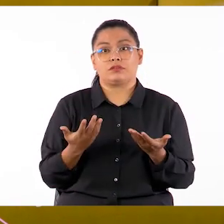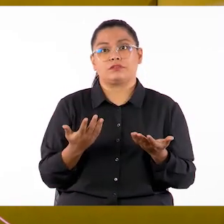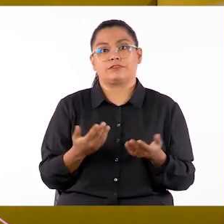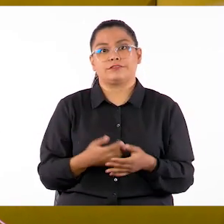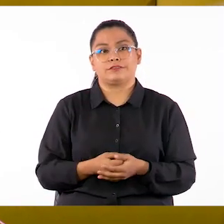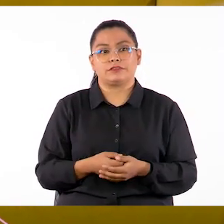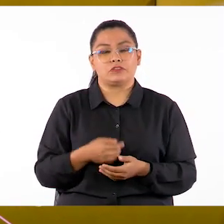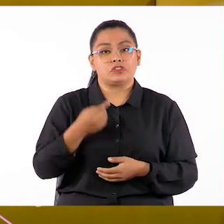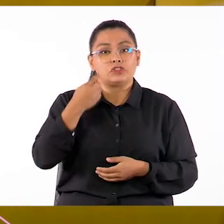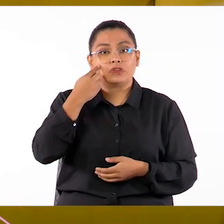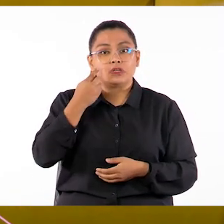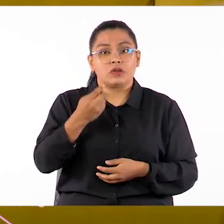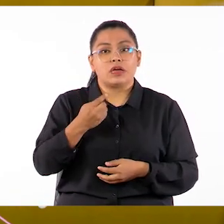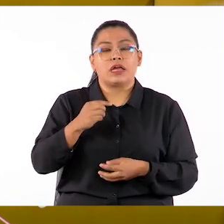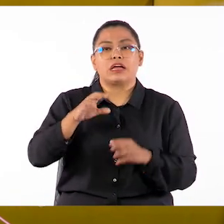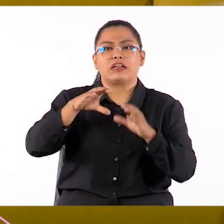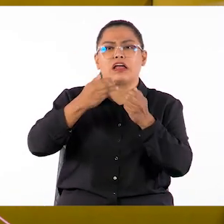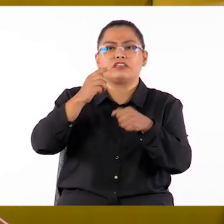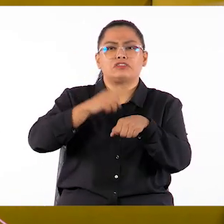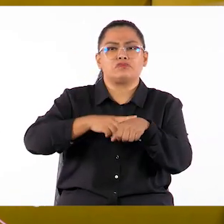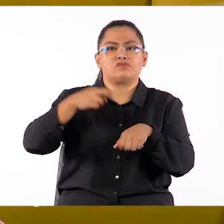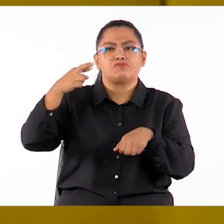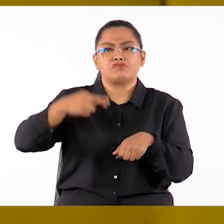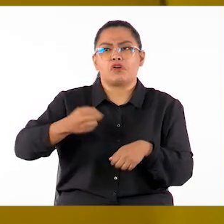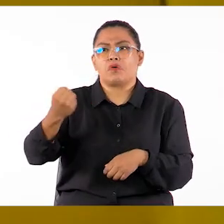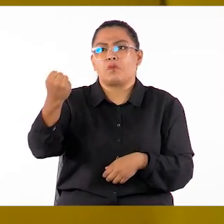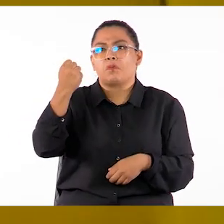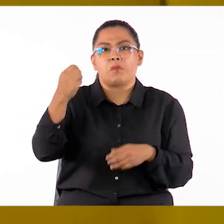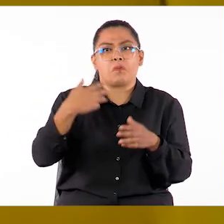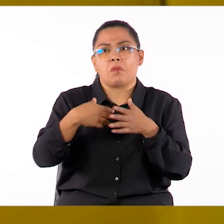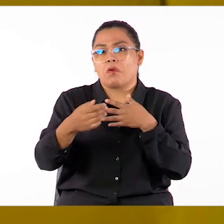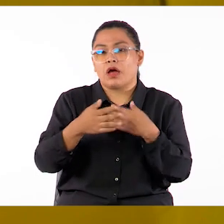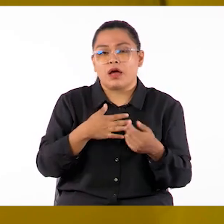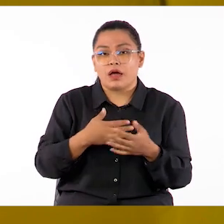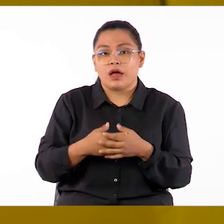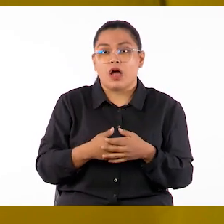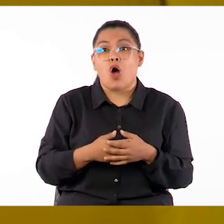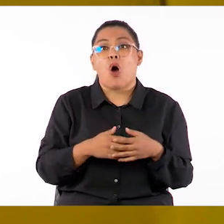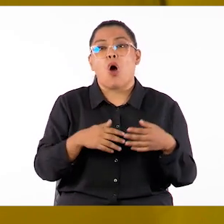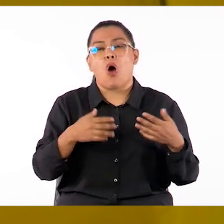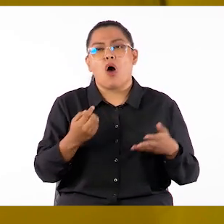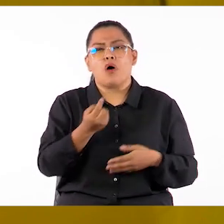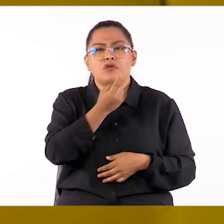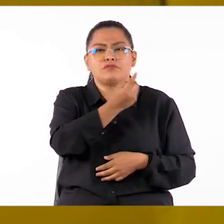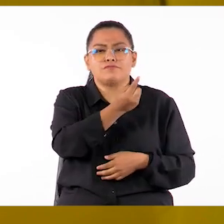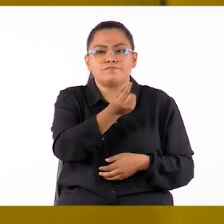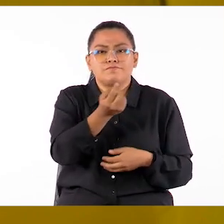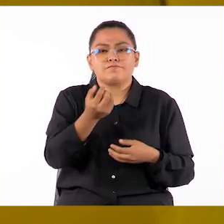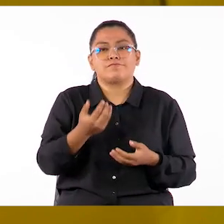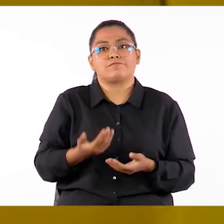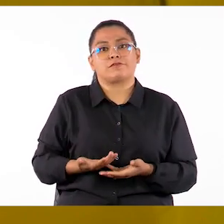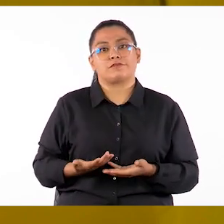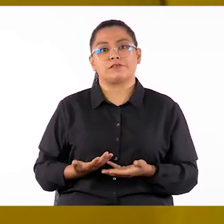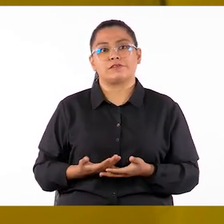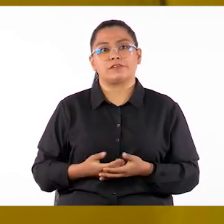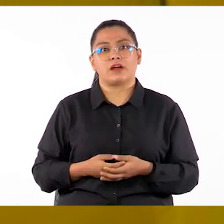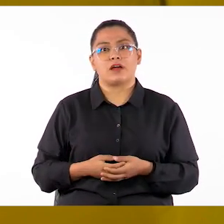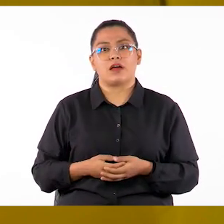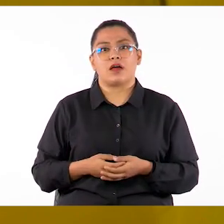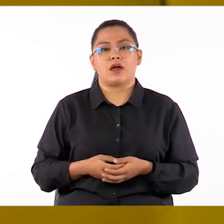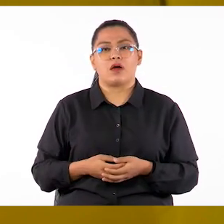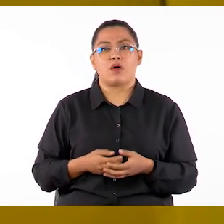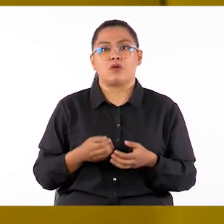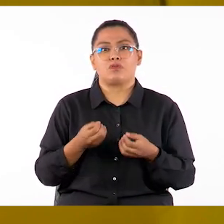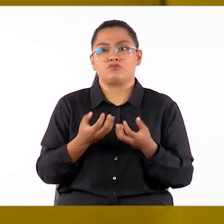vivo no aporta nada esencial. Si la cantidad de personas y el tiempo previsto exceden lo